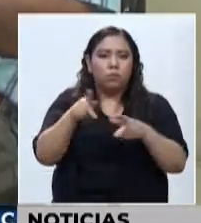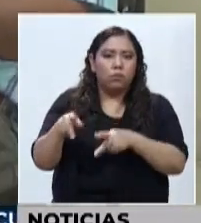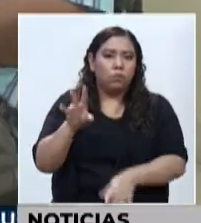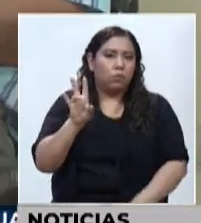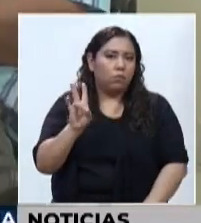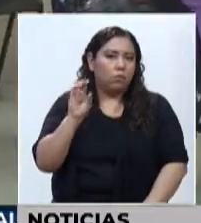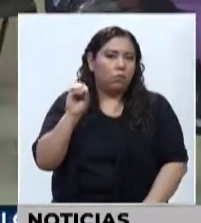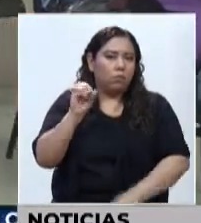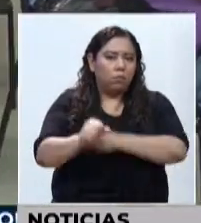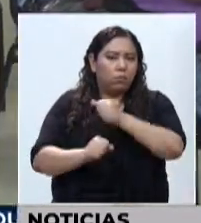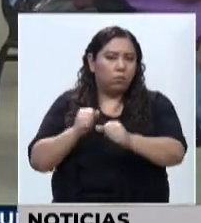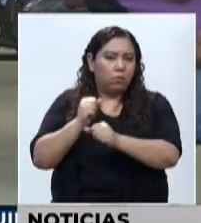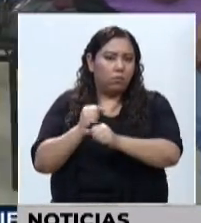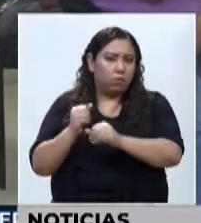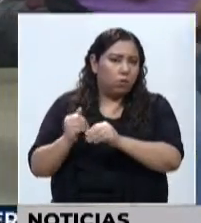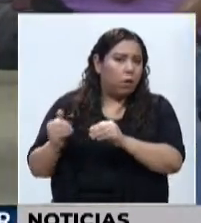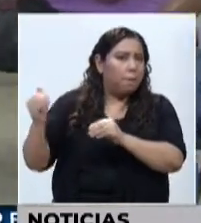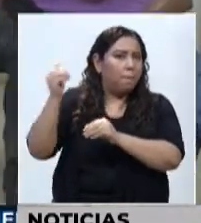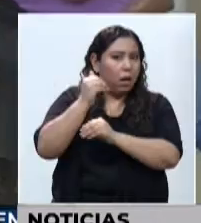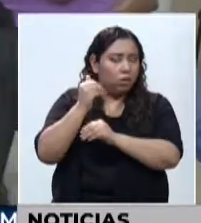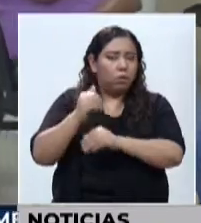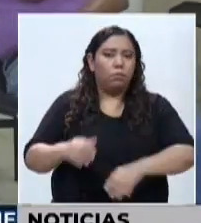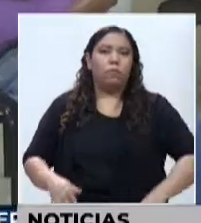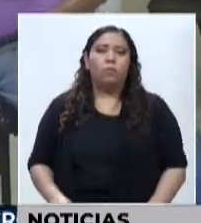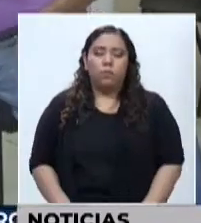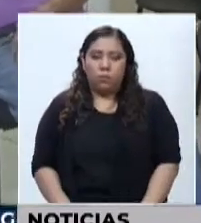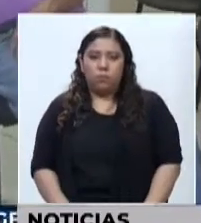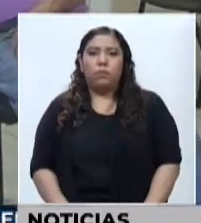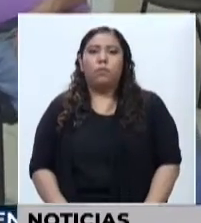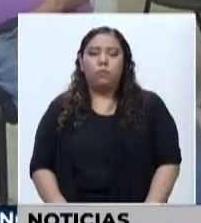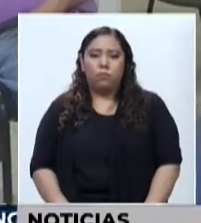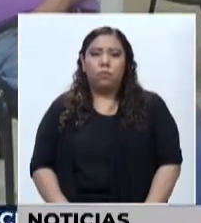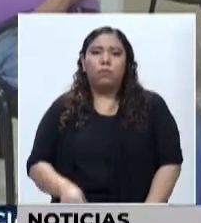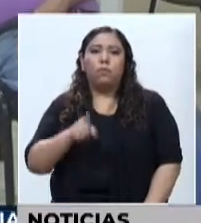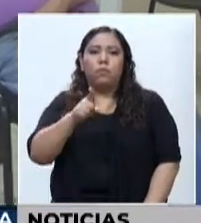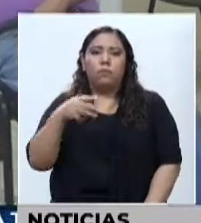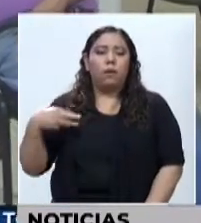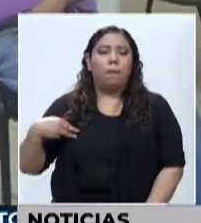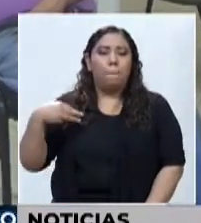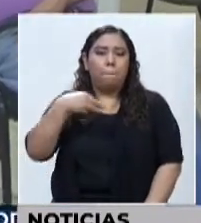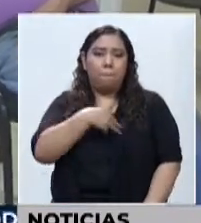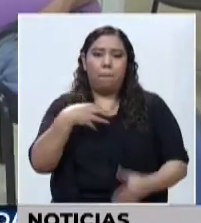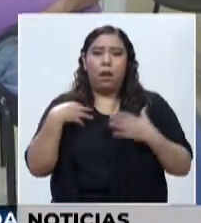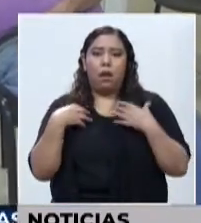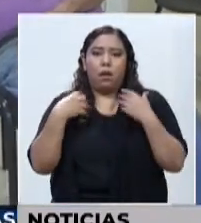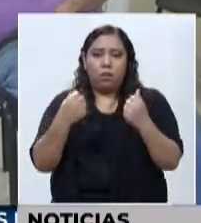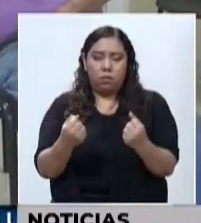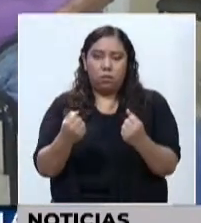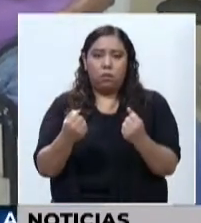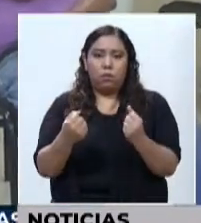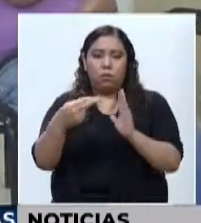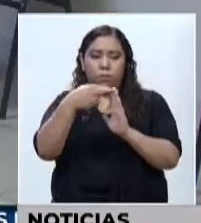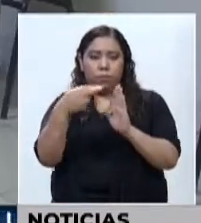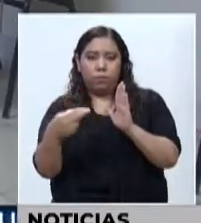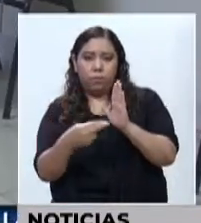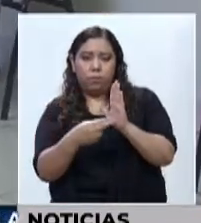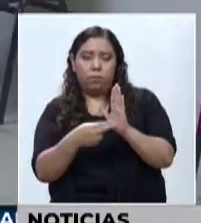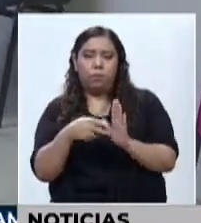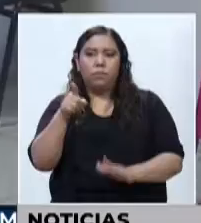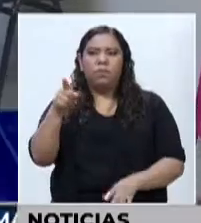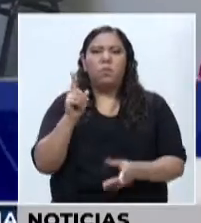70 años a la espera de nuevos lineamientos de la Secretaría de Salud. La vacuna que se aplica es la AstraZeneca.